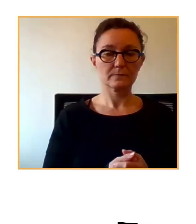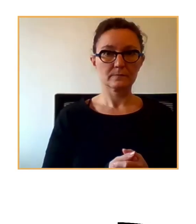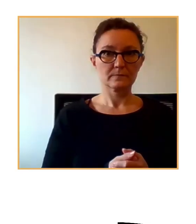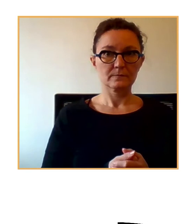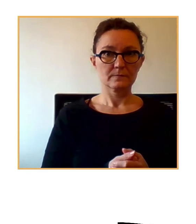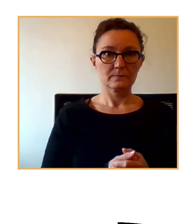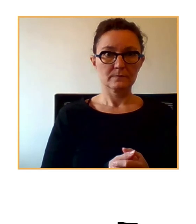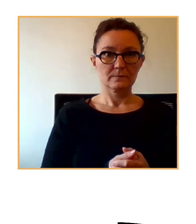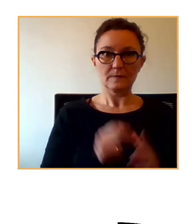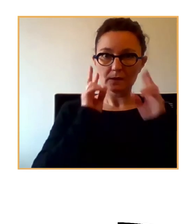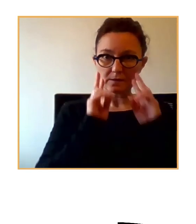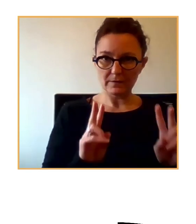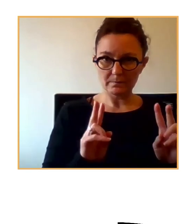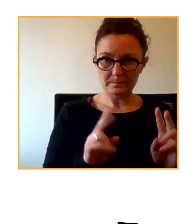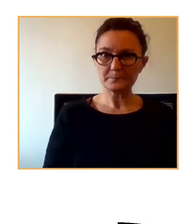No sé si se ve.